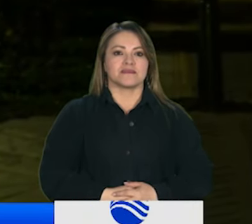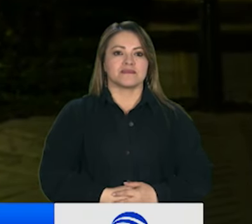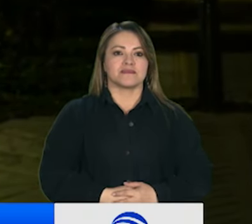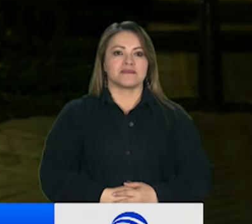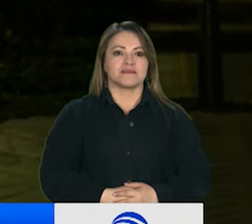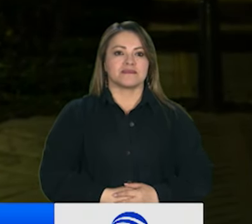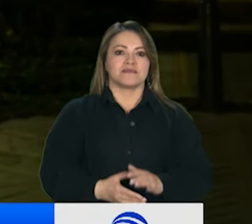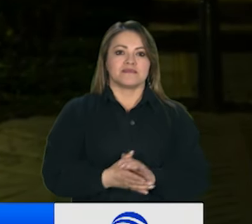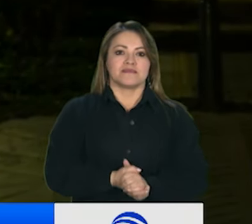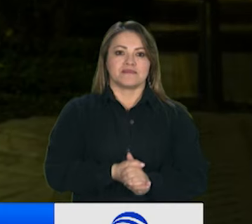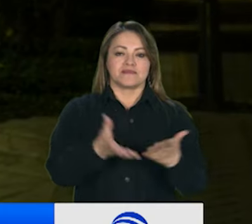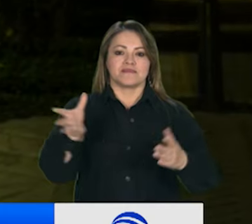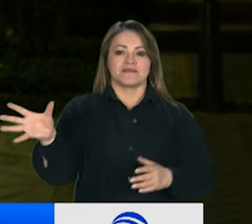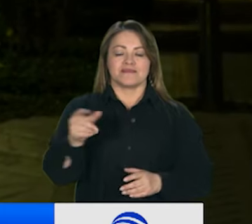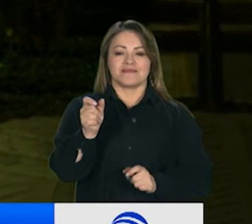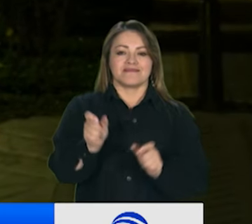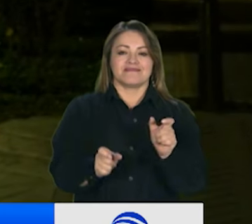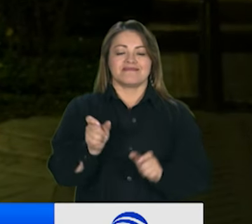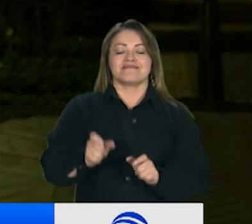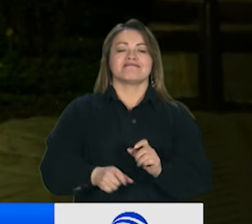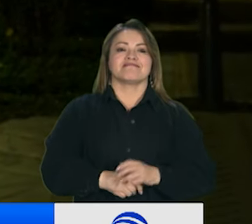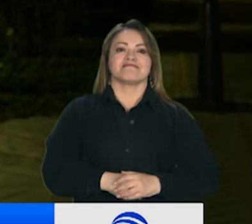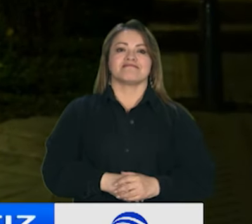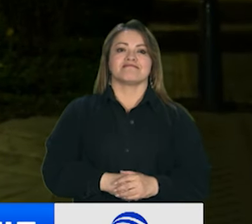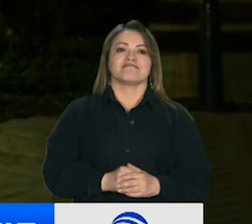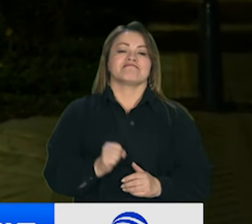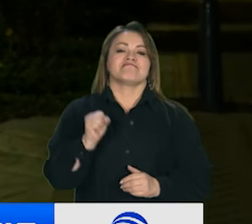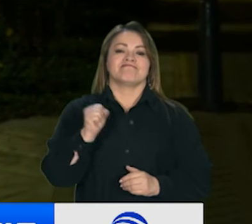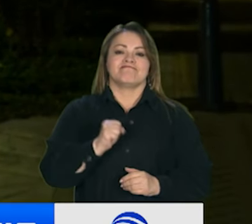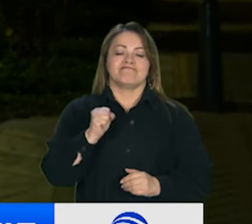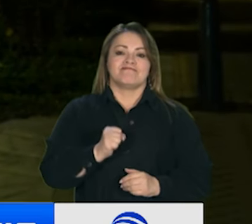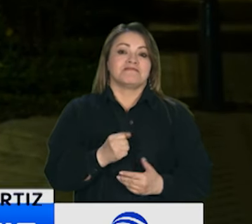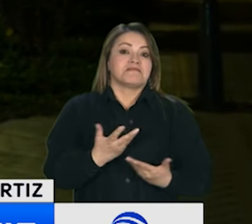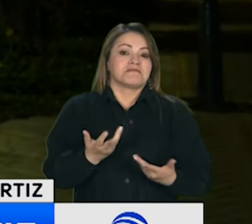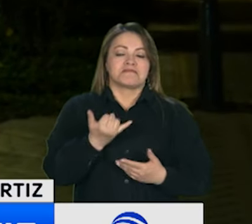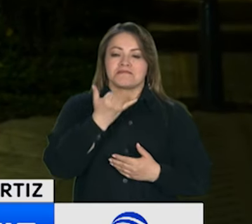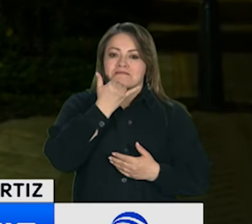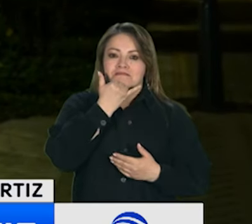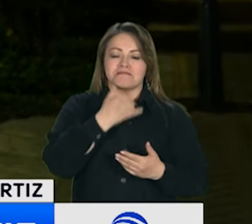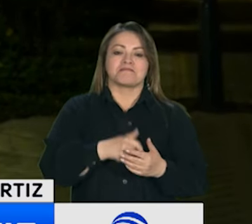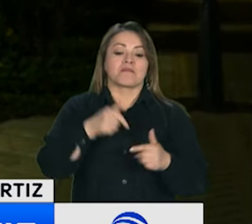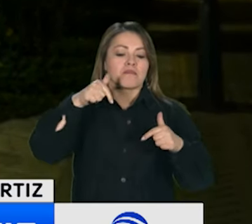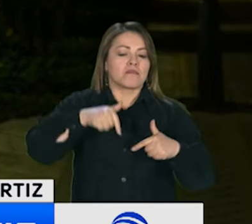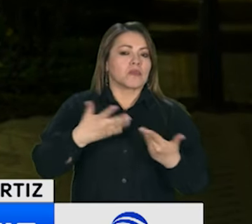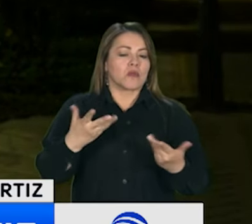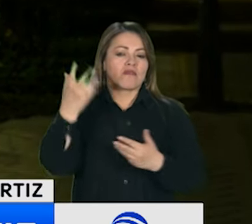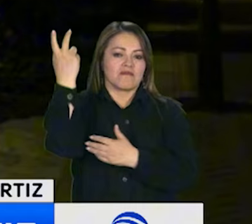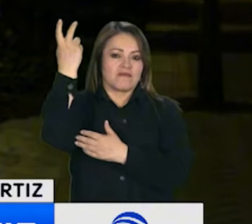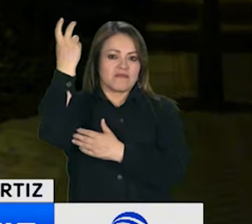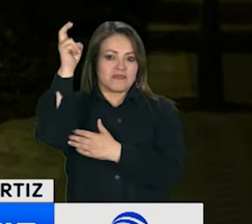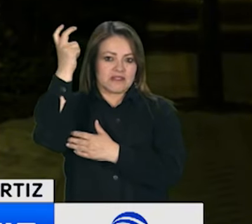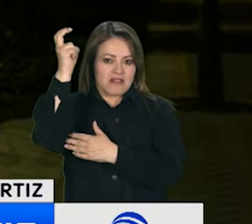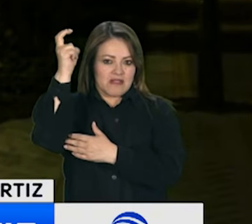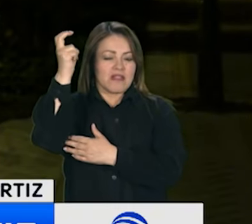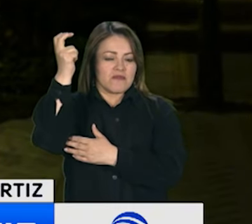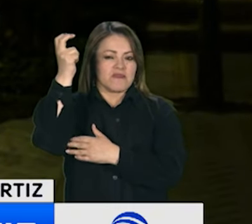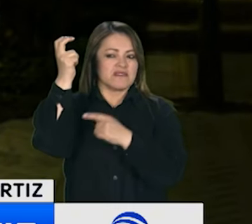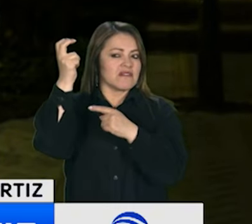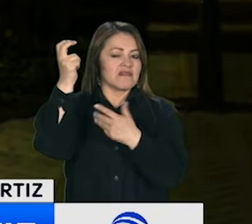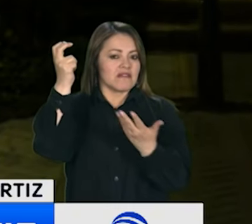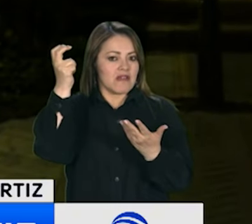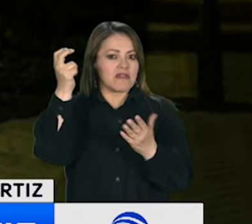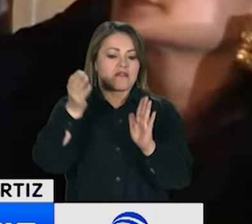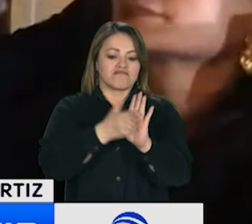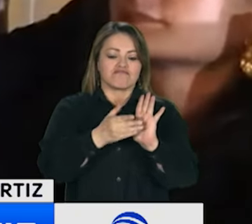Un saludo para usted y para todos nuestros televidentes. durante la diligencia del día de hoy la Fiscalía General de la Nación